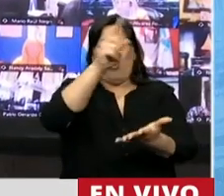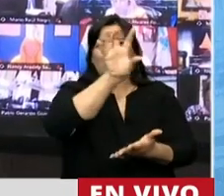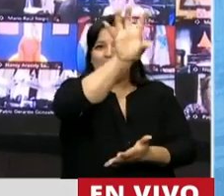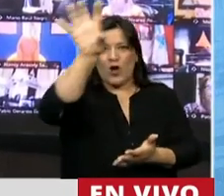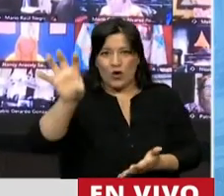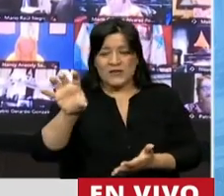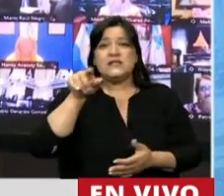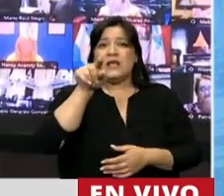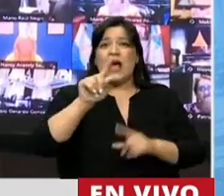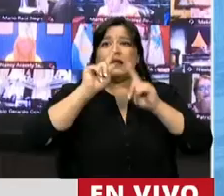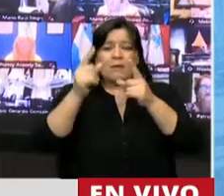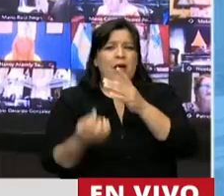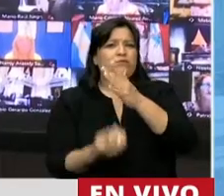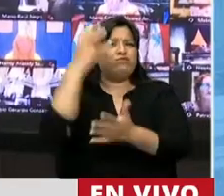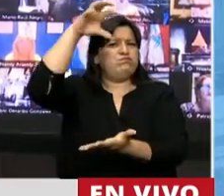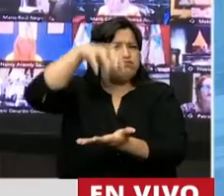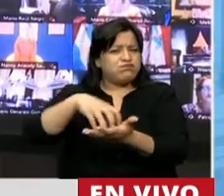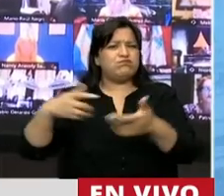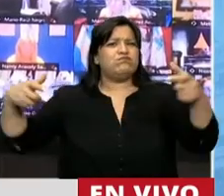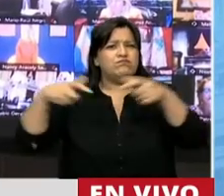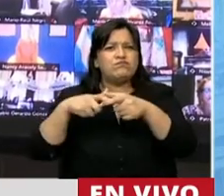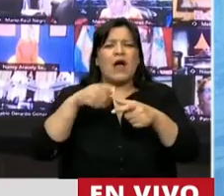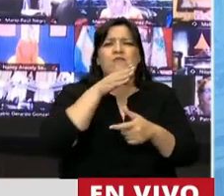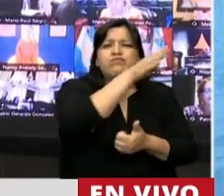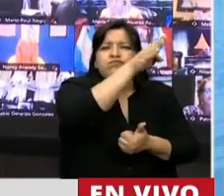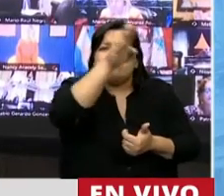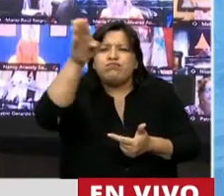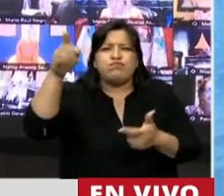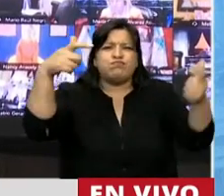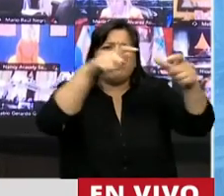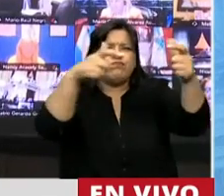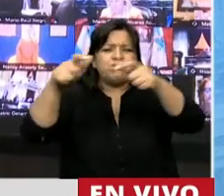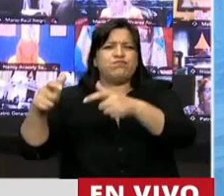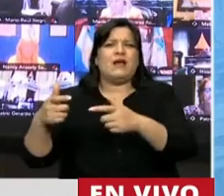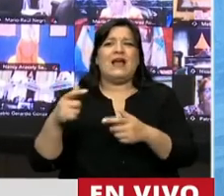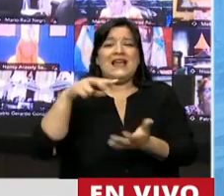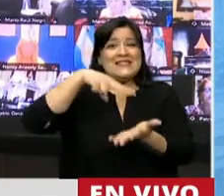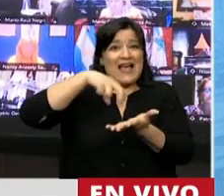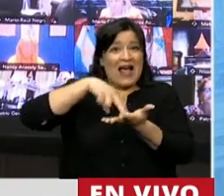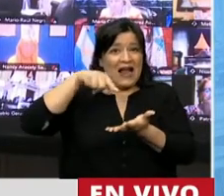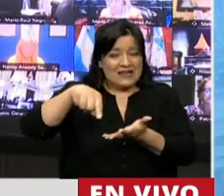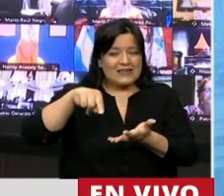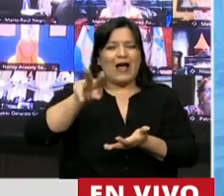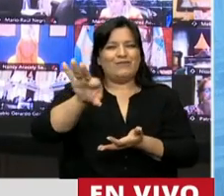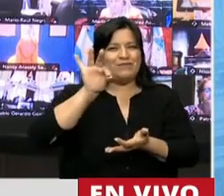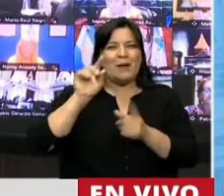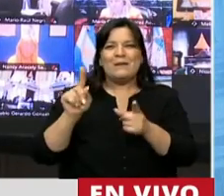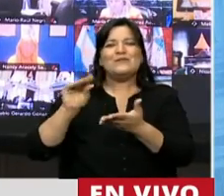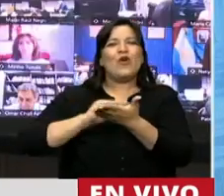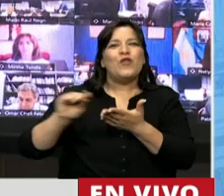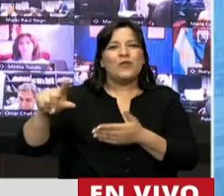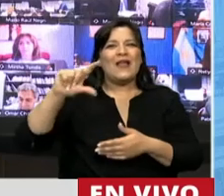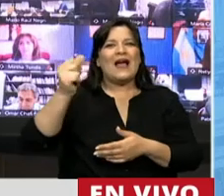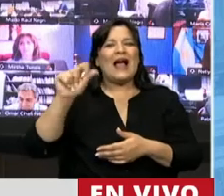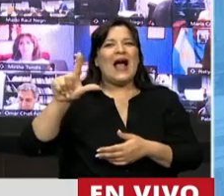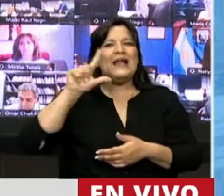La instalación del gabinete federal, que concurran a distintas localidades. En Salta se ha elegido, como decía la diputada